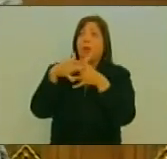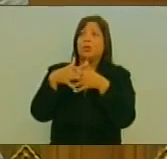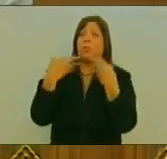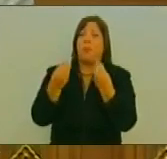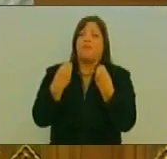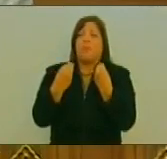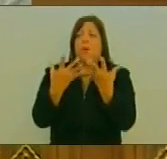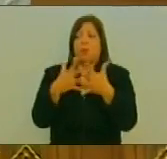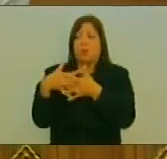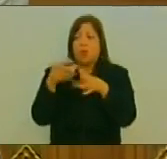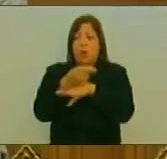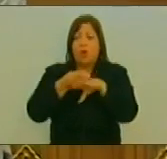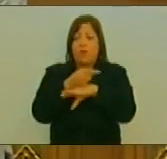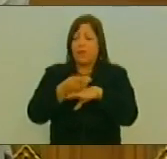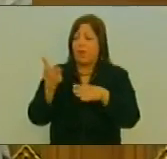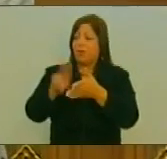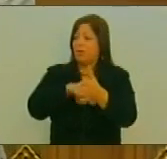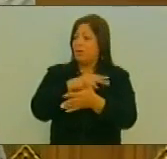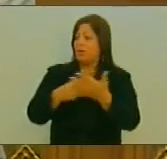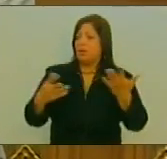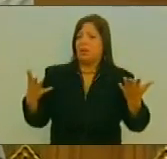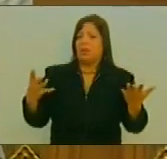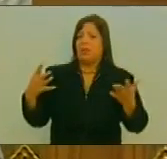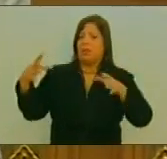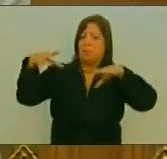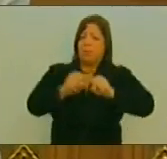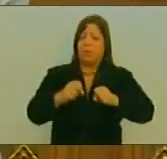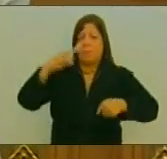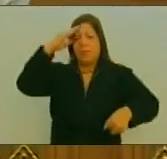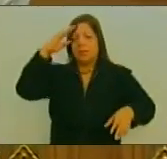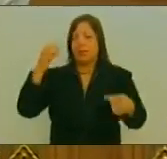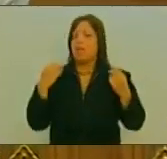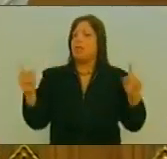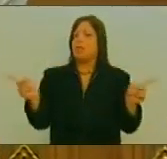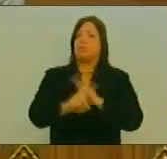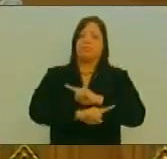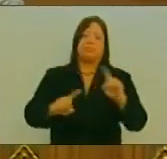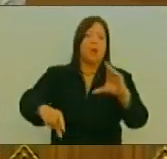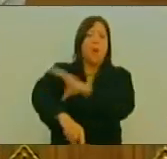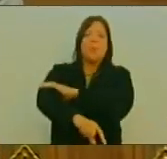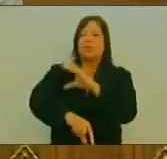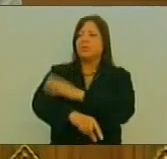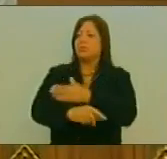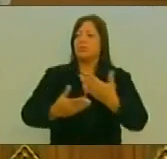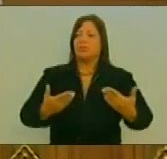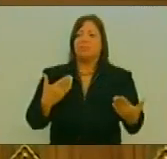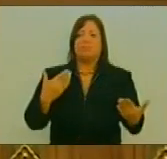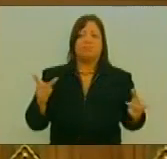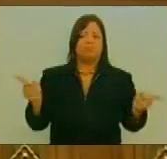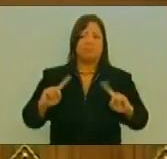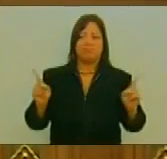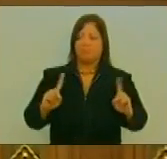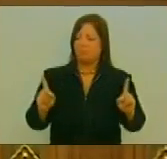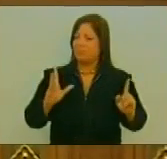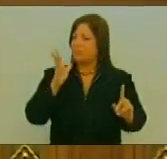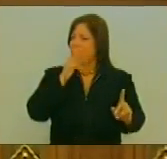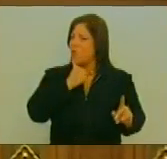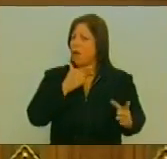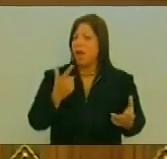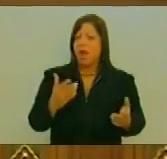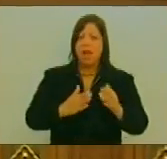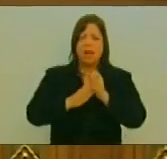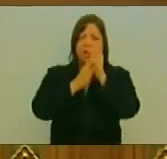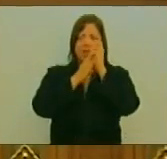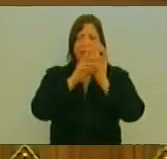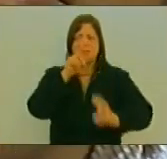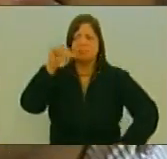A solicitar La intervención Militar De nuestro país Definitivamente La oposición No merece Esa Dirigencia Que se ha